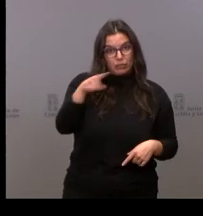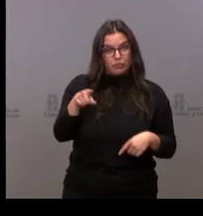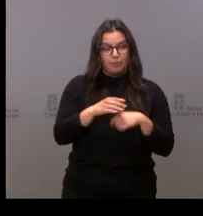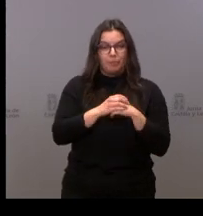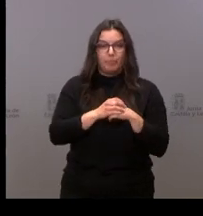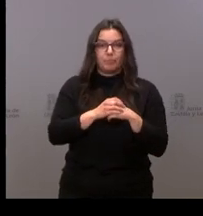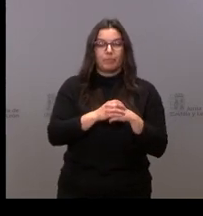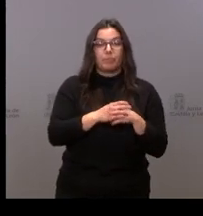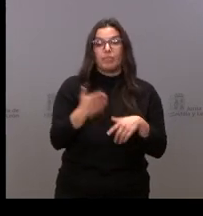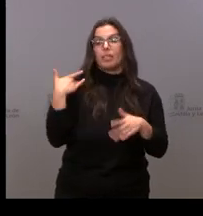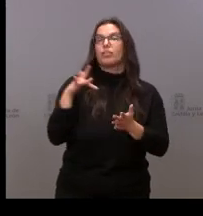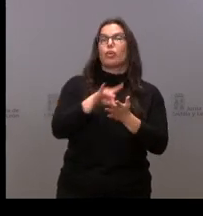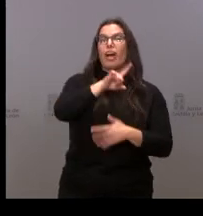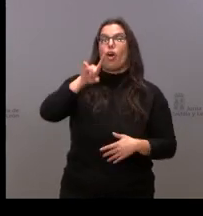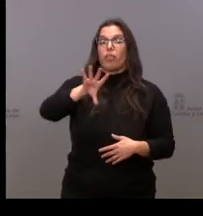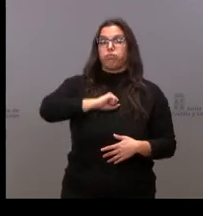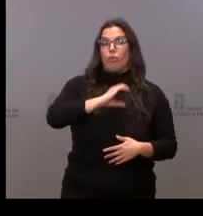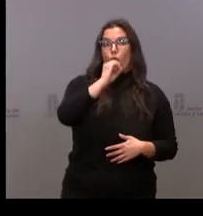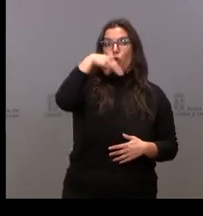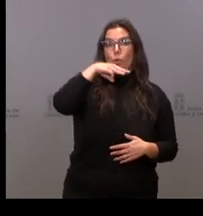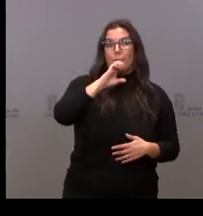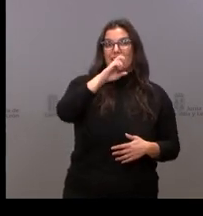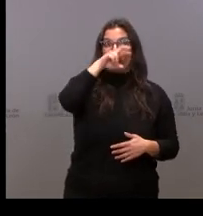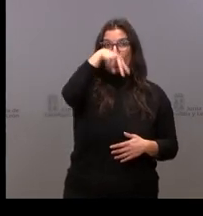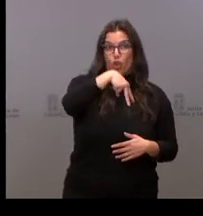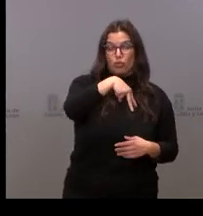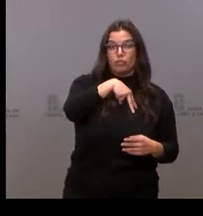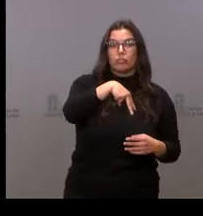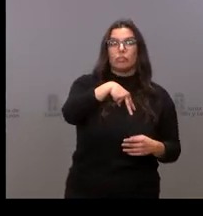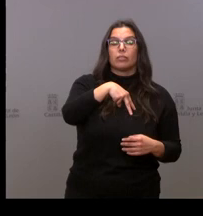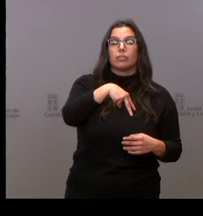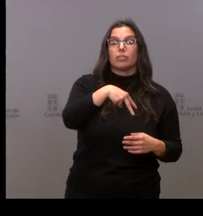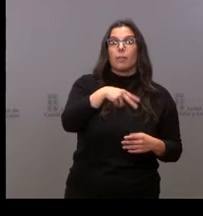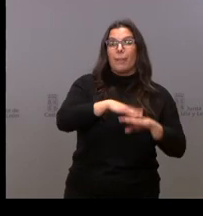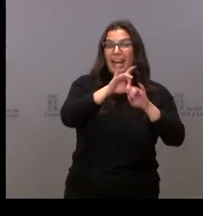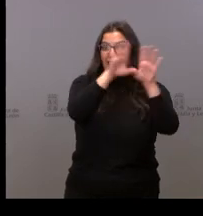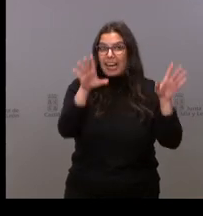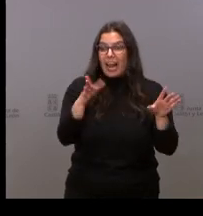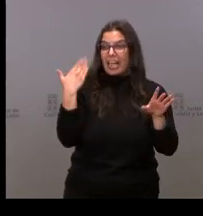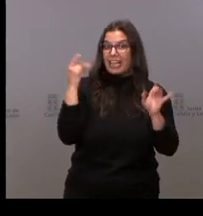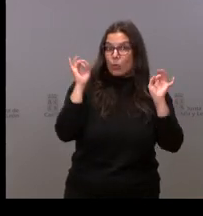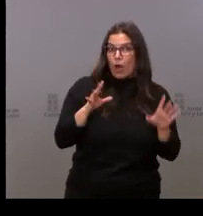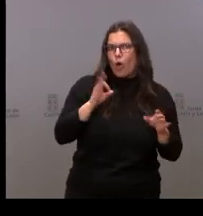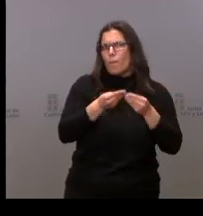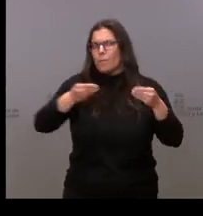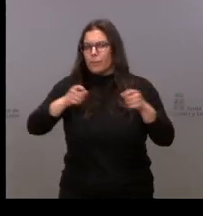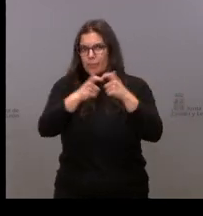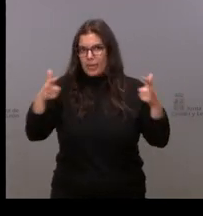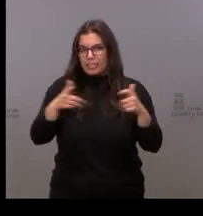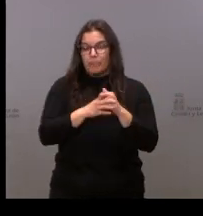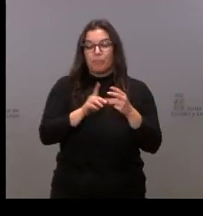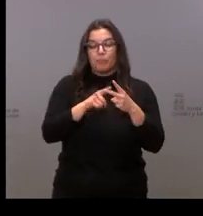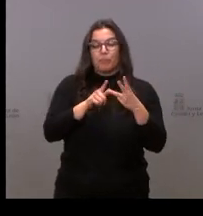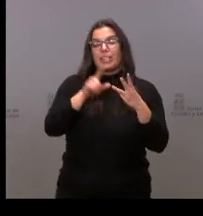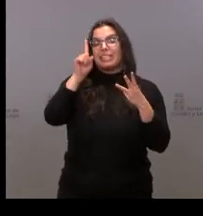¿Cuántas? Ayer teníamos 11 casos, me parece, de Omicron. Por aclararlo un poco, no sé si hay más, o son los mismos que había ayer. Y luego, respecto a la vacunación de